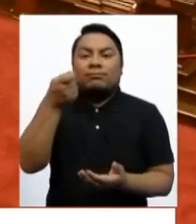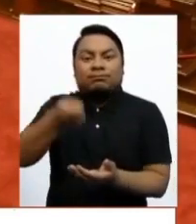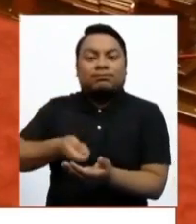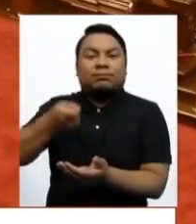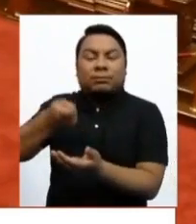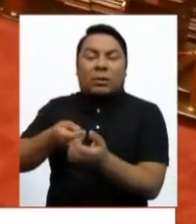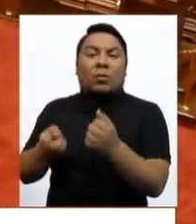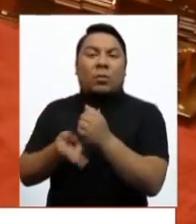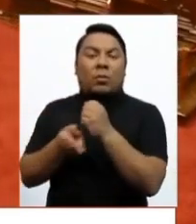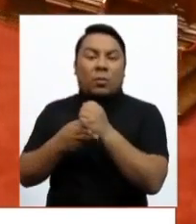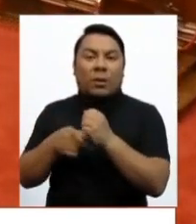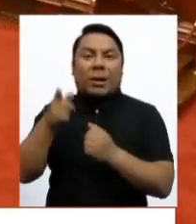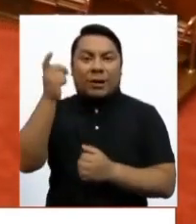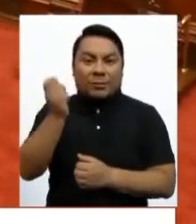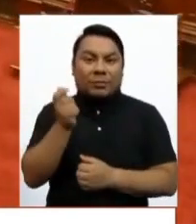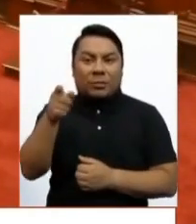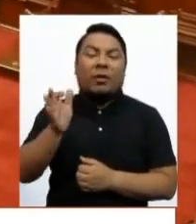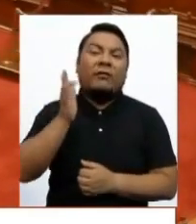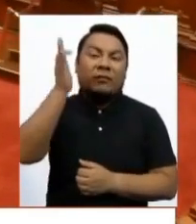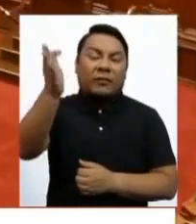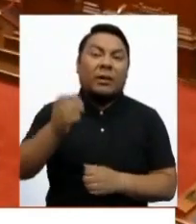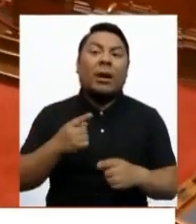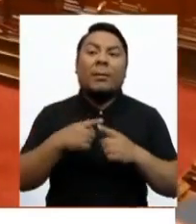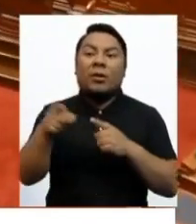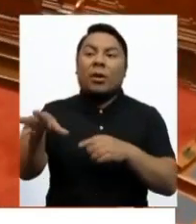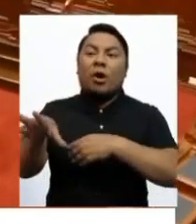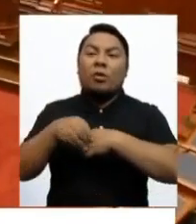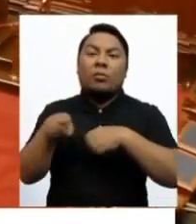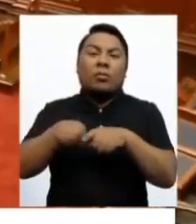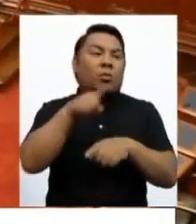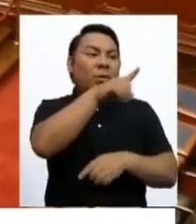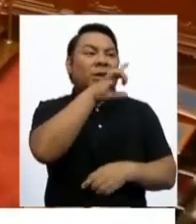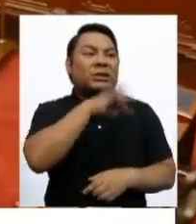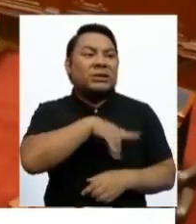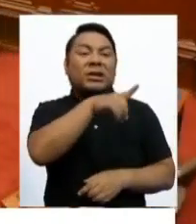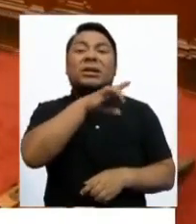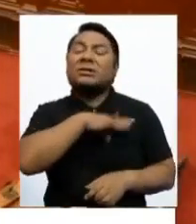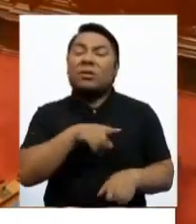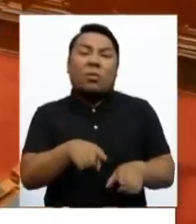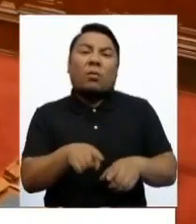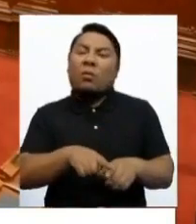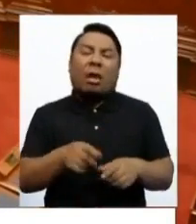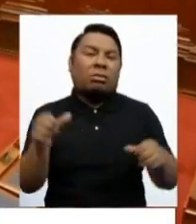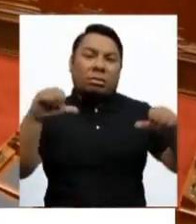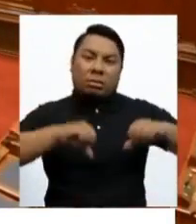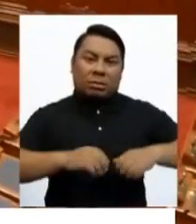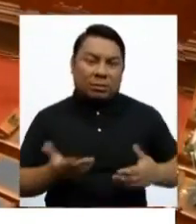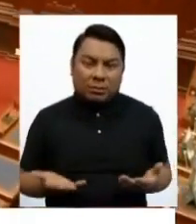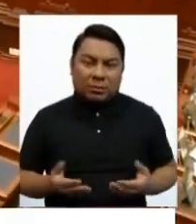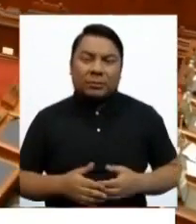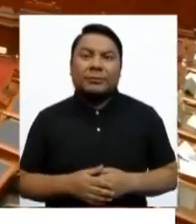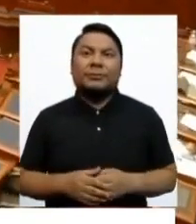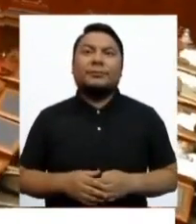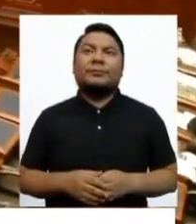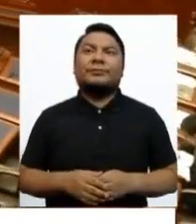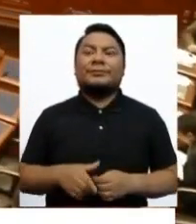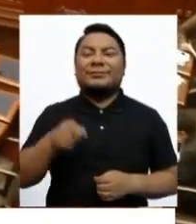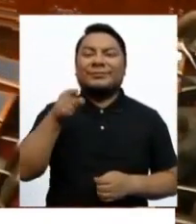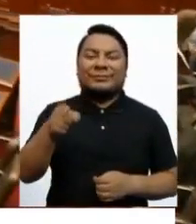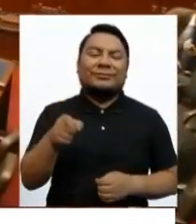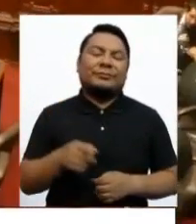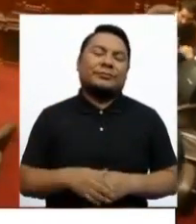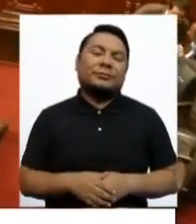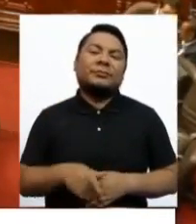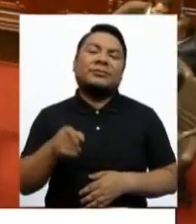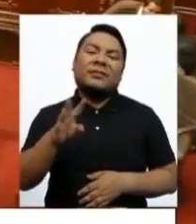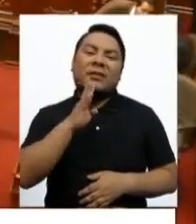que dicho sea de paso modelo chileno, que fracasó en Chile, cuando se promocionó se nos habló de la libertad que establece el